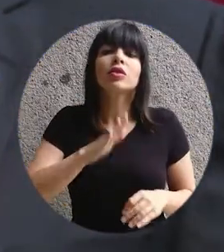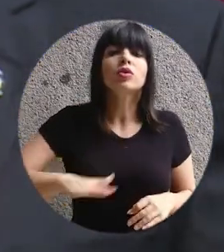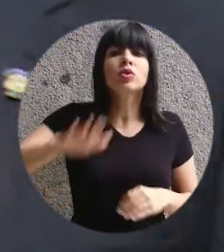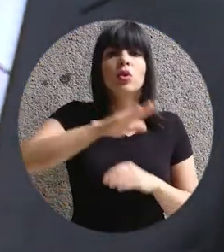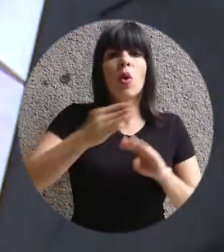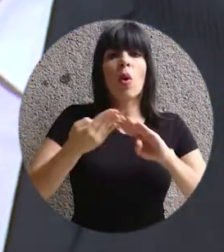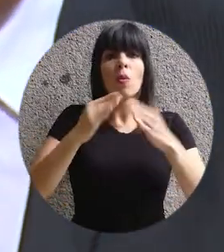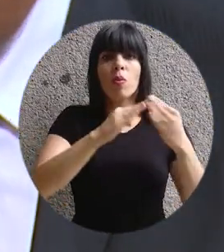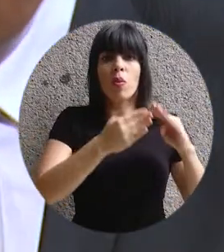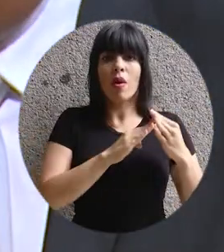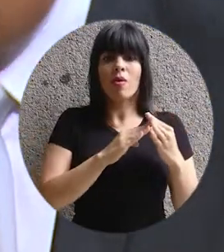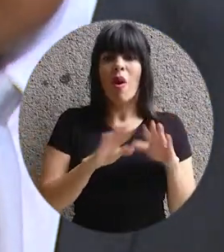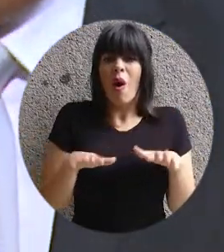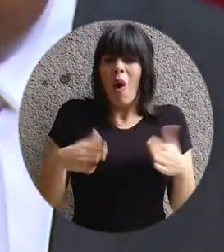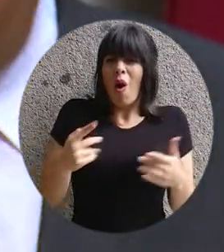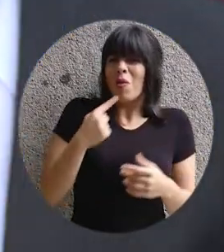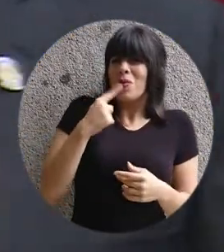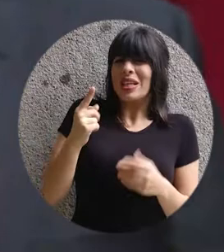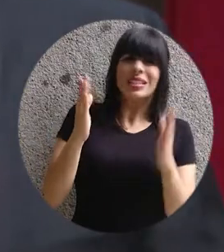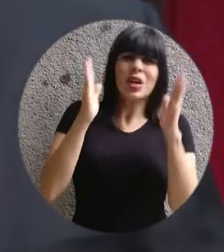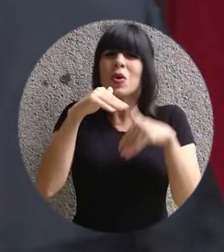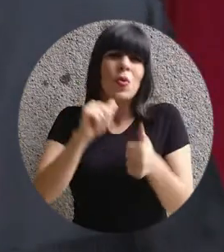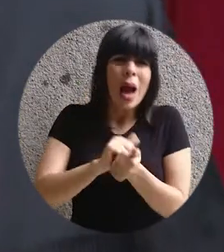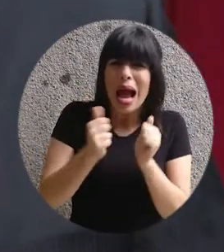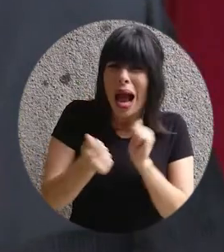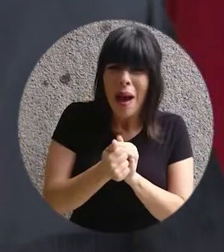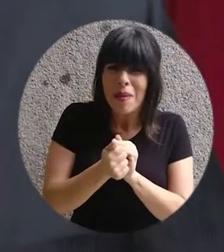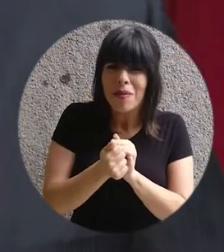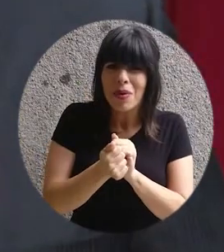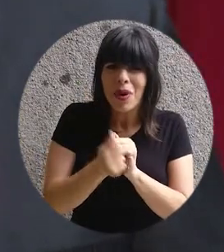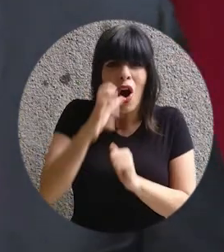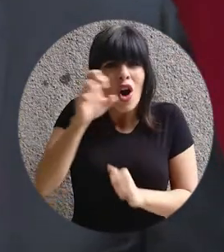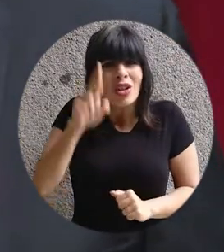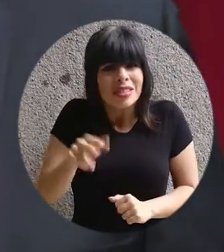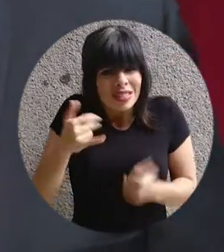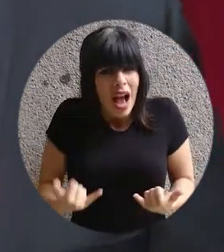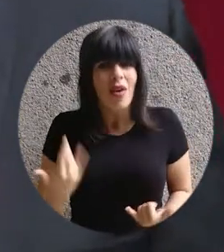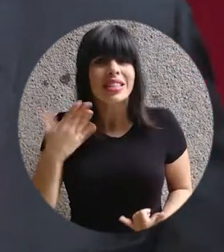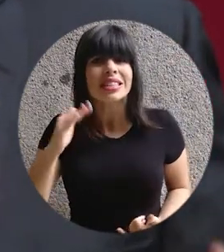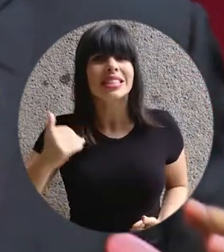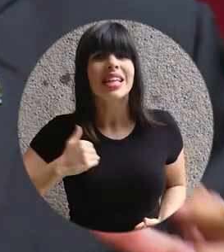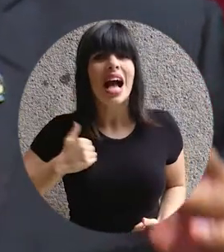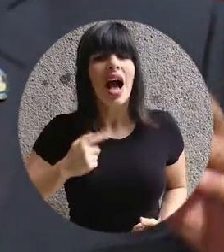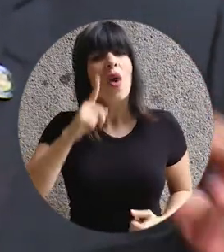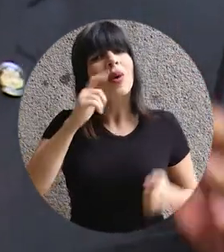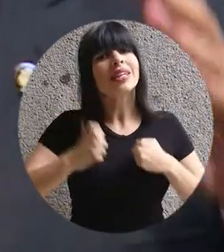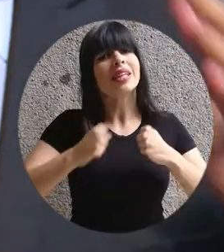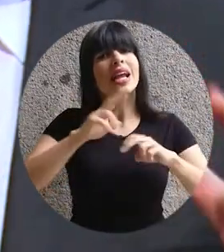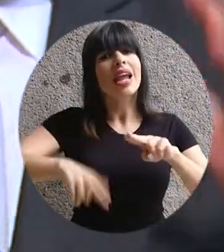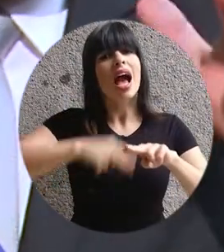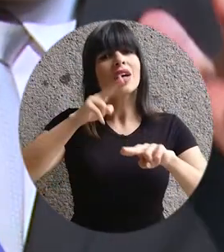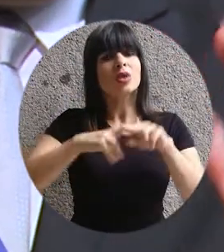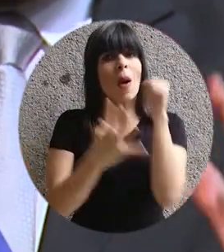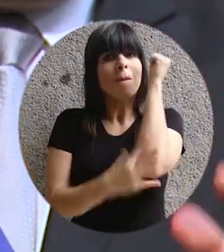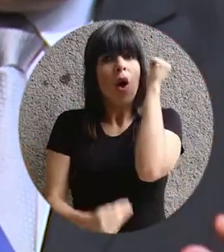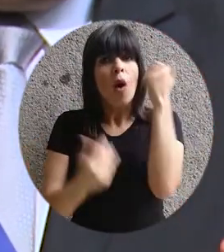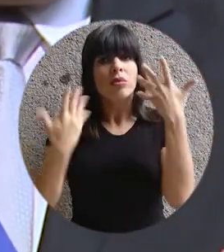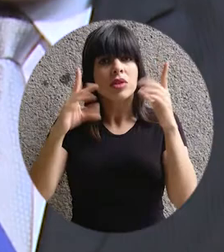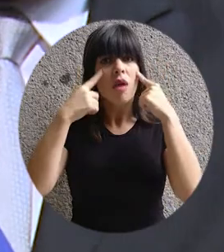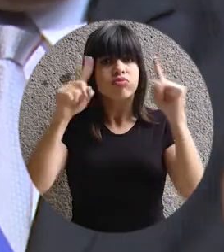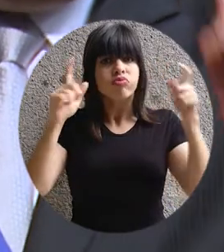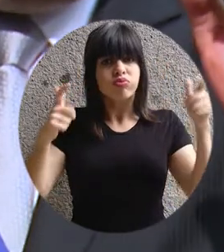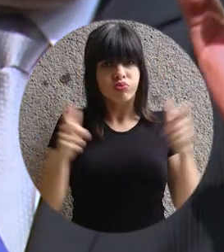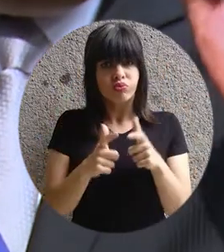arco. ¿Cómo decir que no ha habido cambio cuando Costa Rica cuenta hoy con una estrategia nacional de reducción de la pobreza